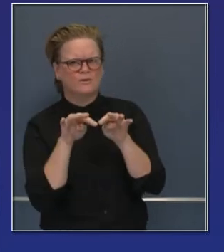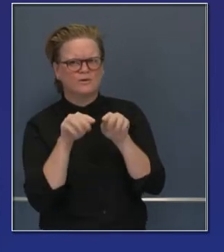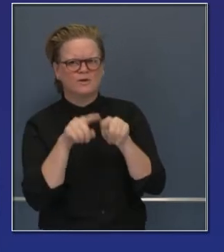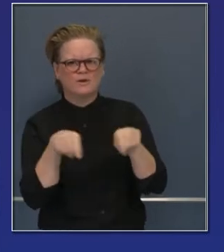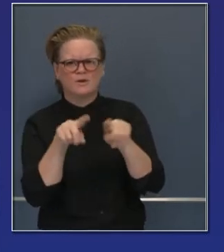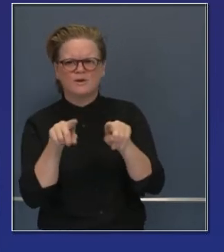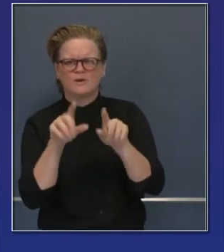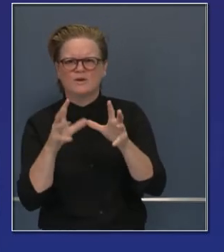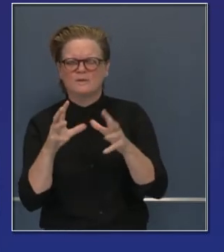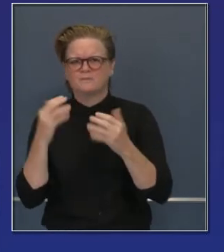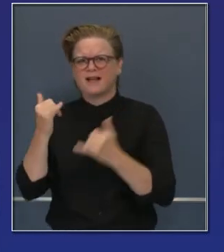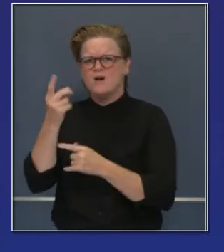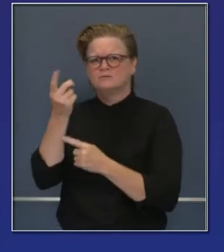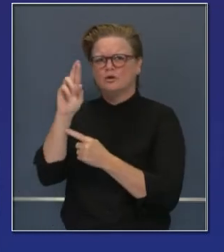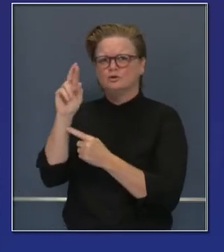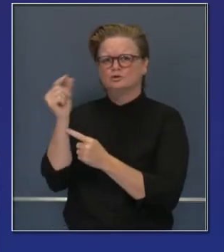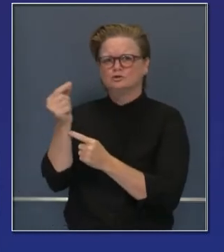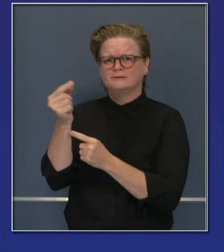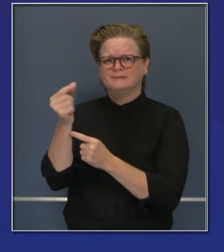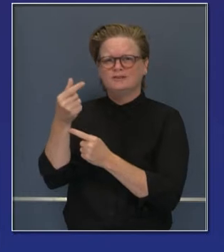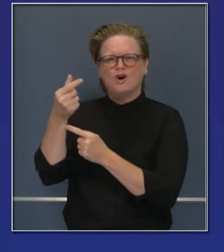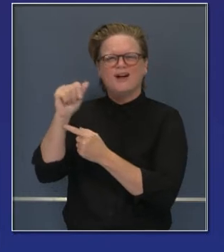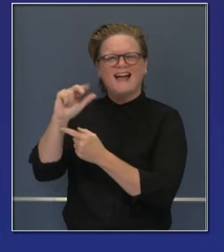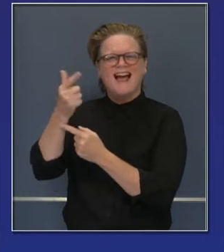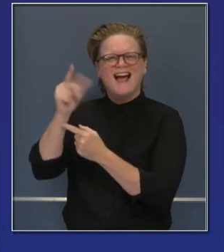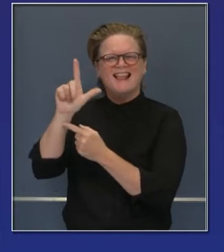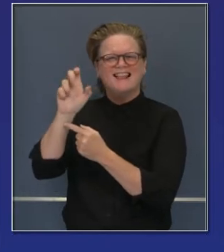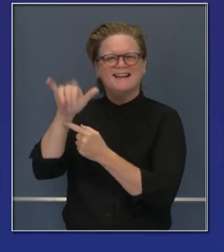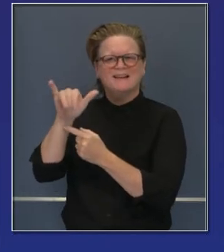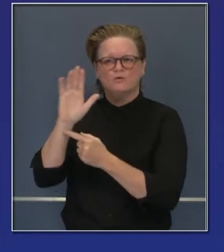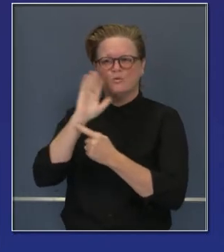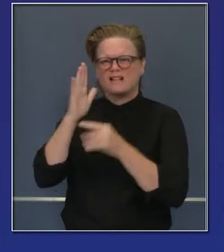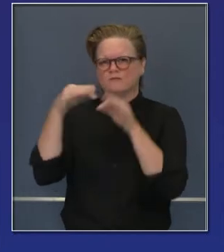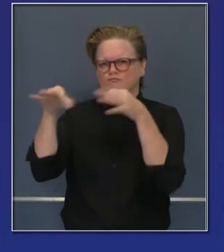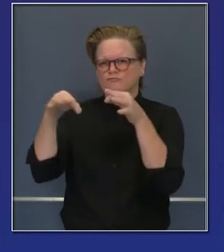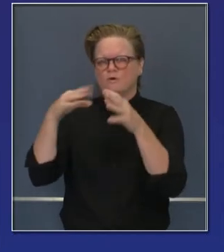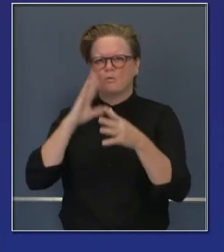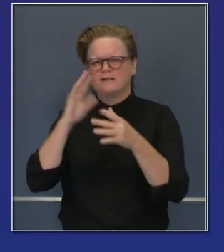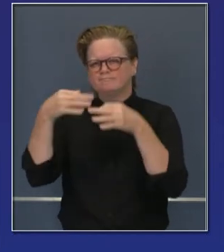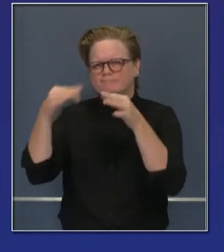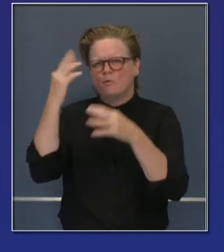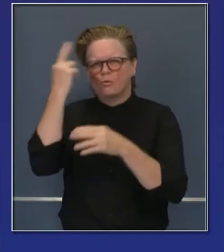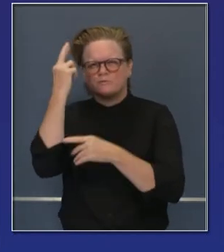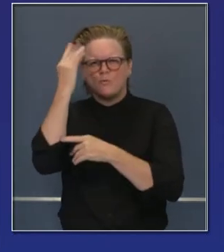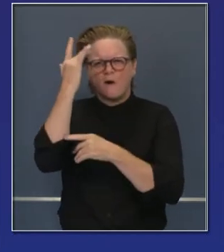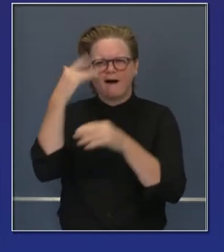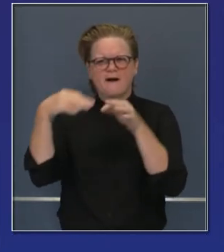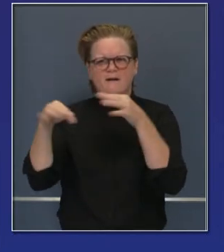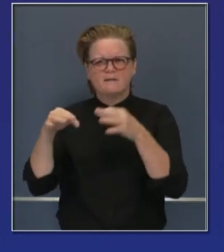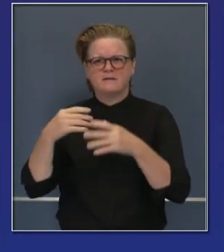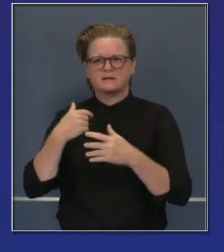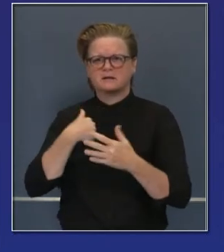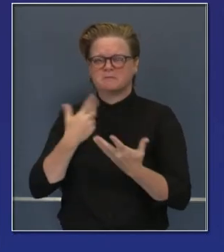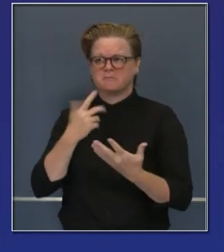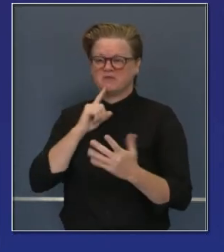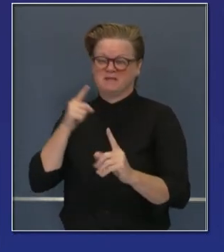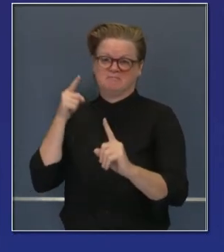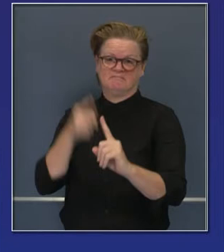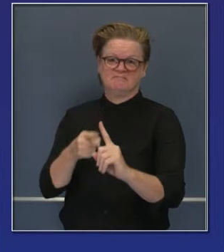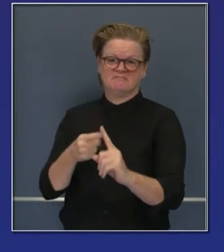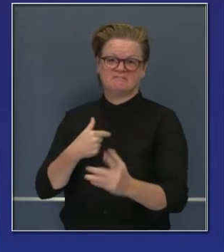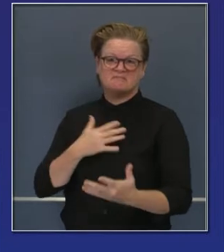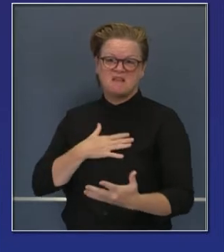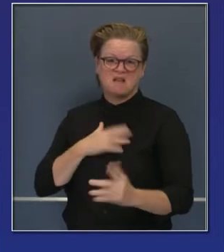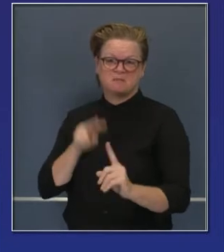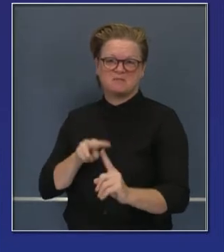momento, el Dr. Galli hablará con ustedes específicamente de por qué piensa él que ese es el caso. ¿Por qué pasa eso? El sentido común